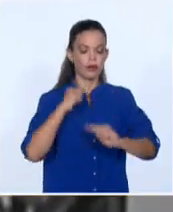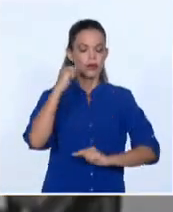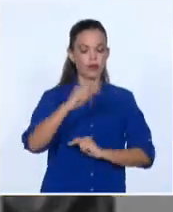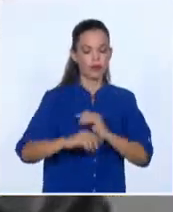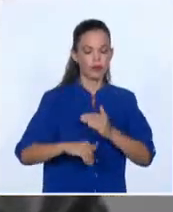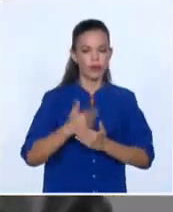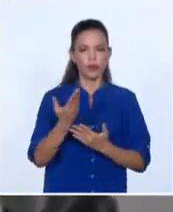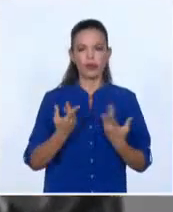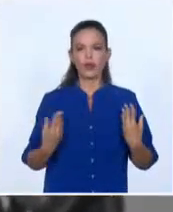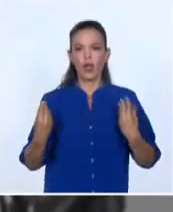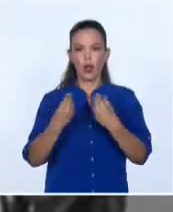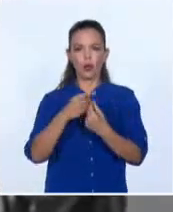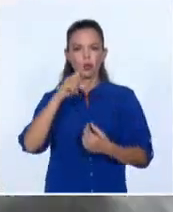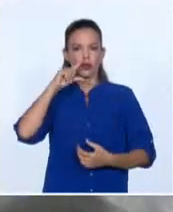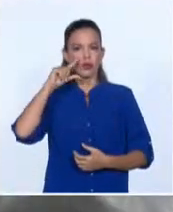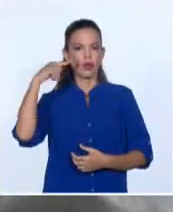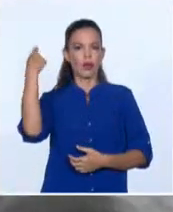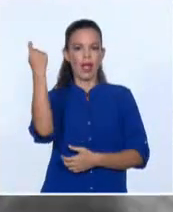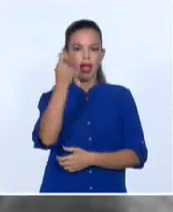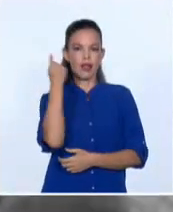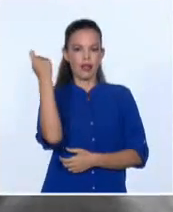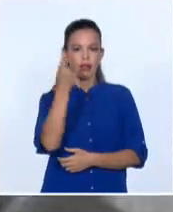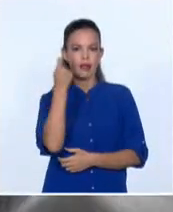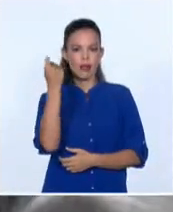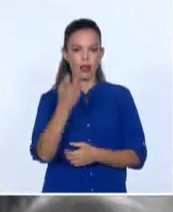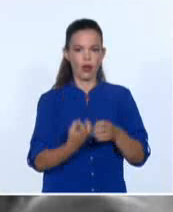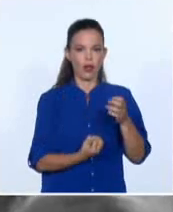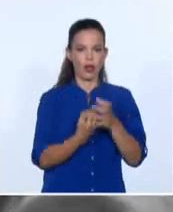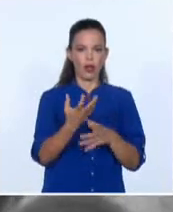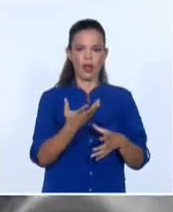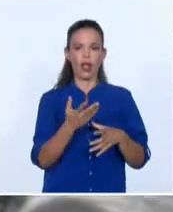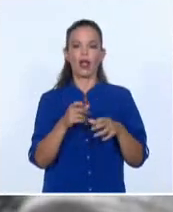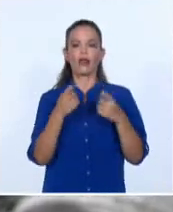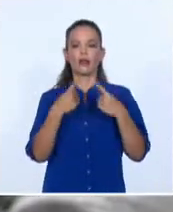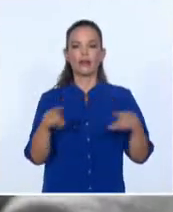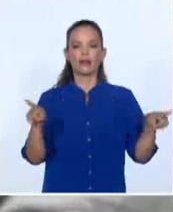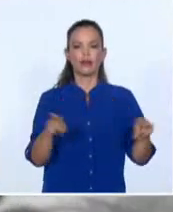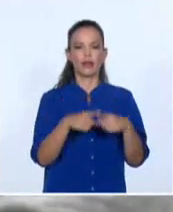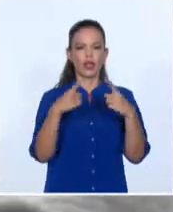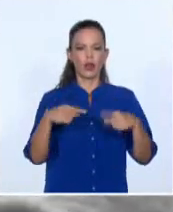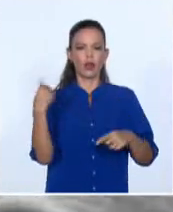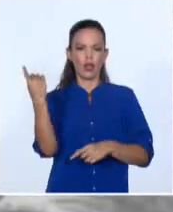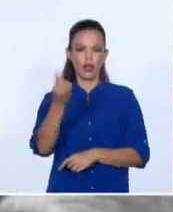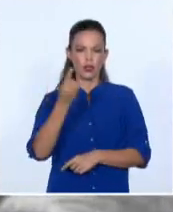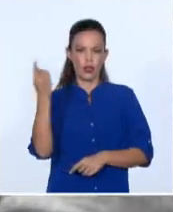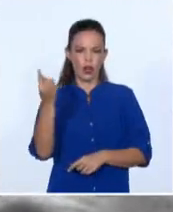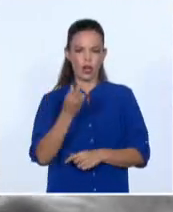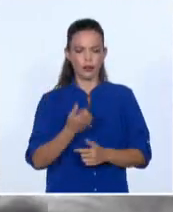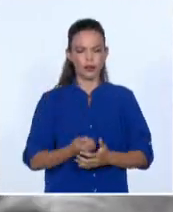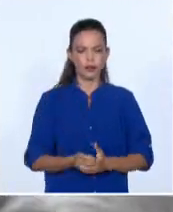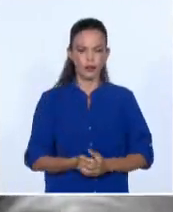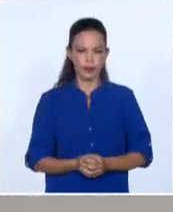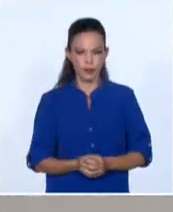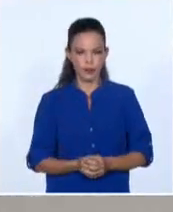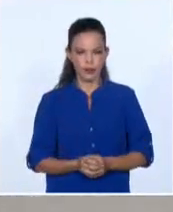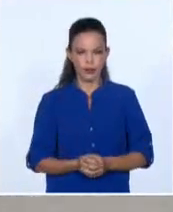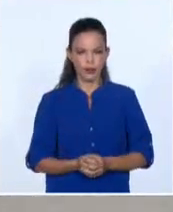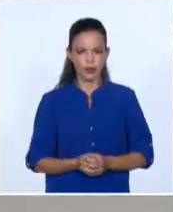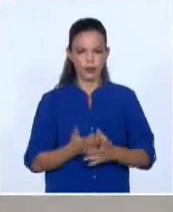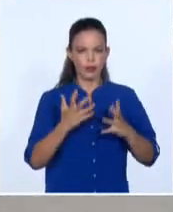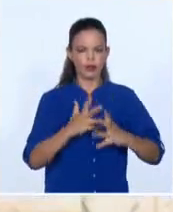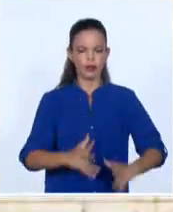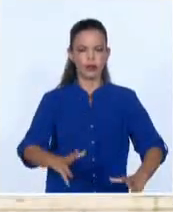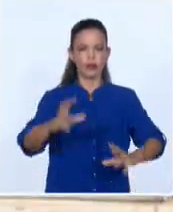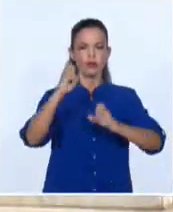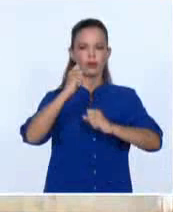Osorio, compuso la vallamesa, marcha guerrera que devendría himno nacional de Cuba. Perucho se alzó en armas el 12